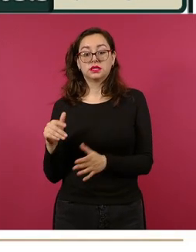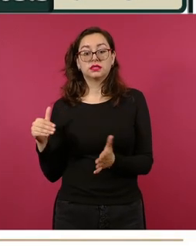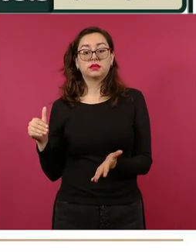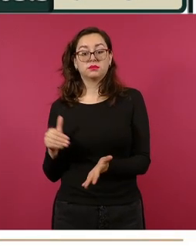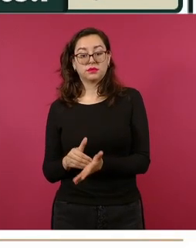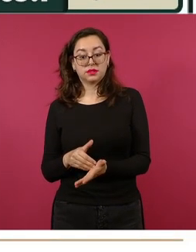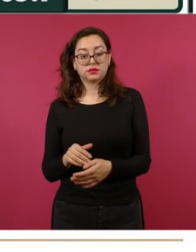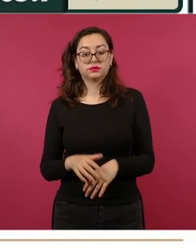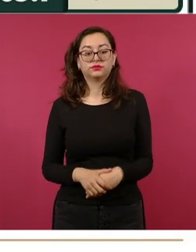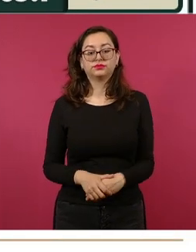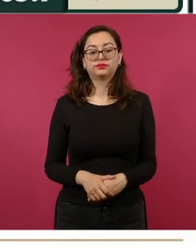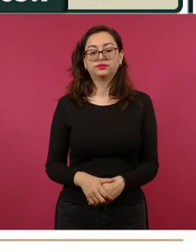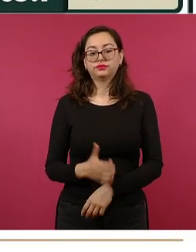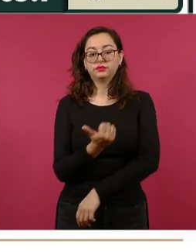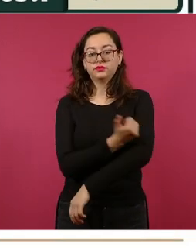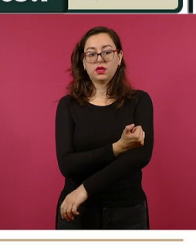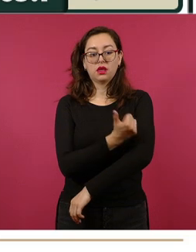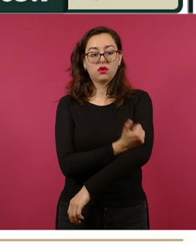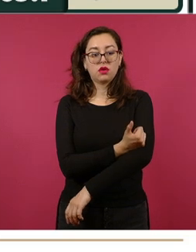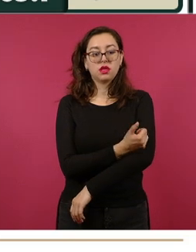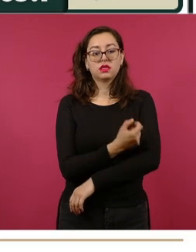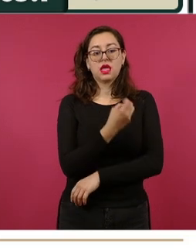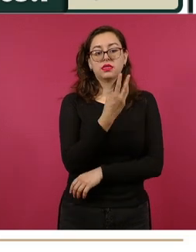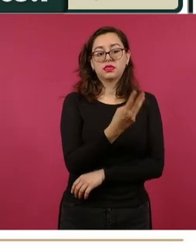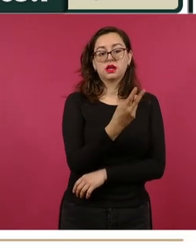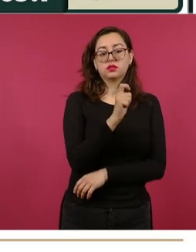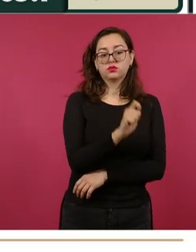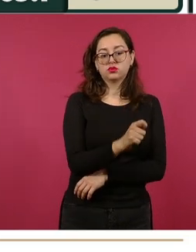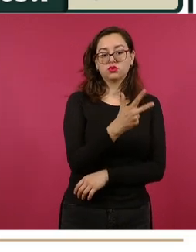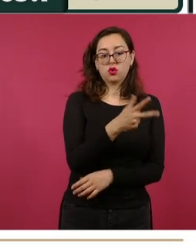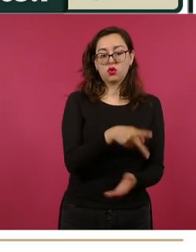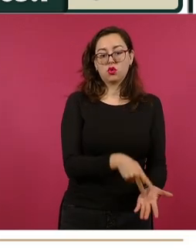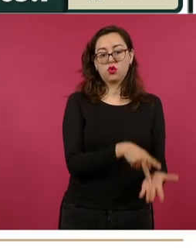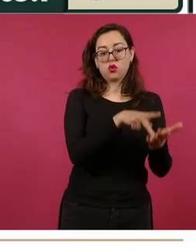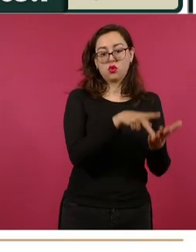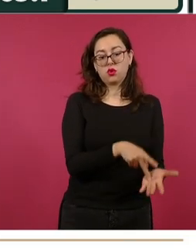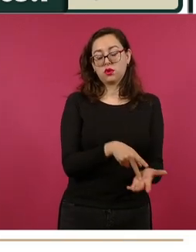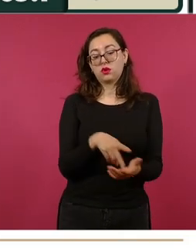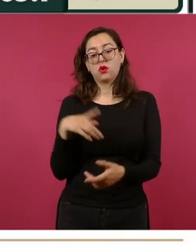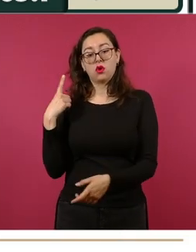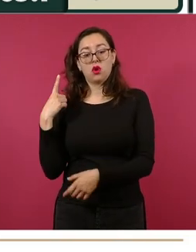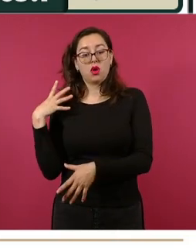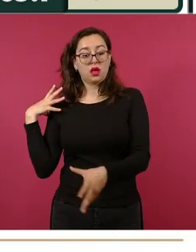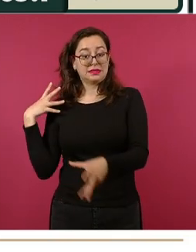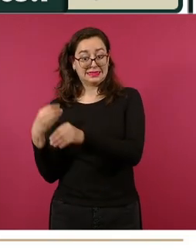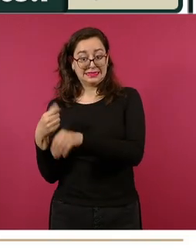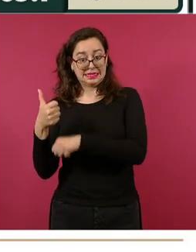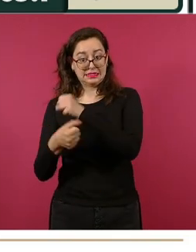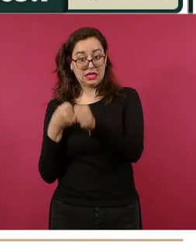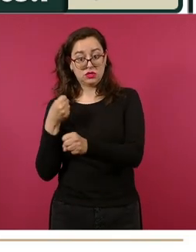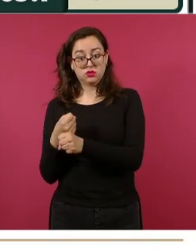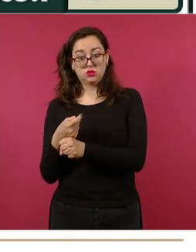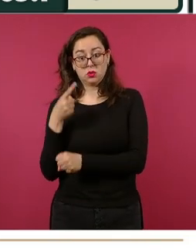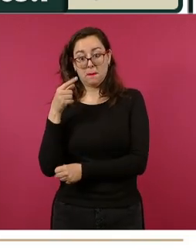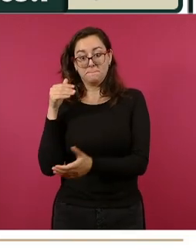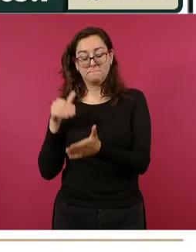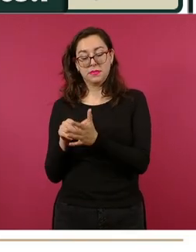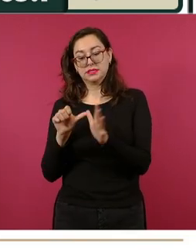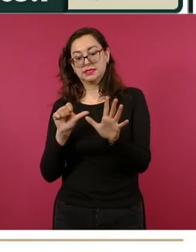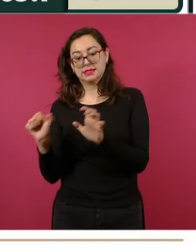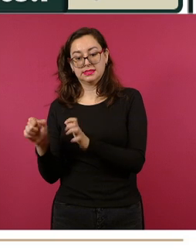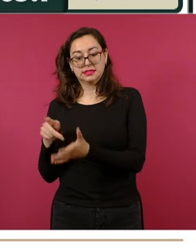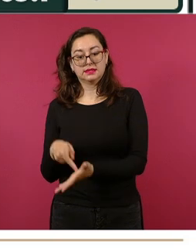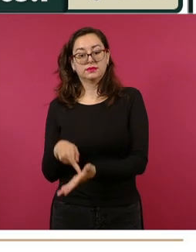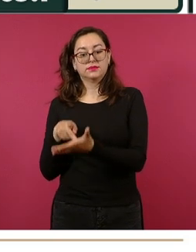Heroína, 3.8 kilogramos y en lo que va del sexenio 1.609 kilogramos de heroína. Moderna